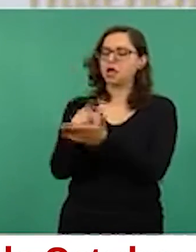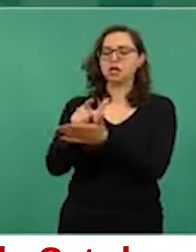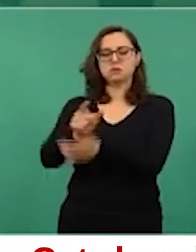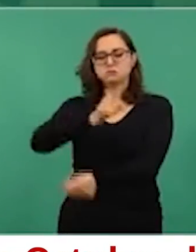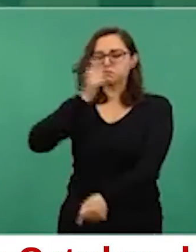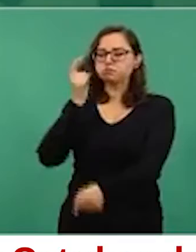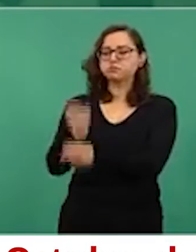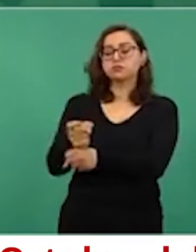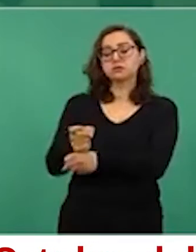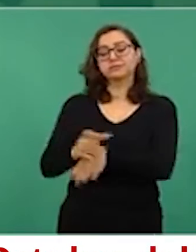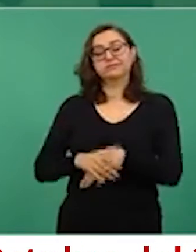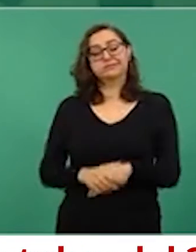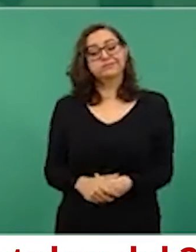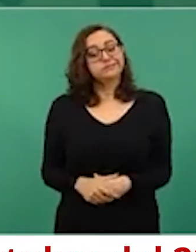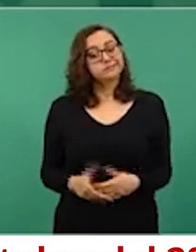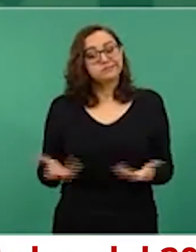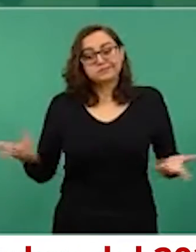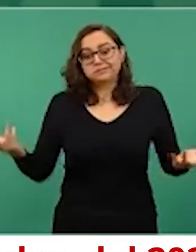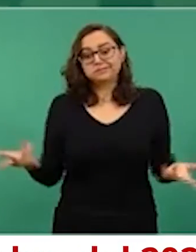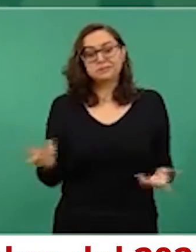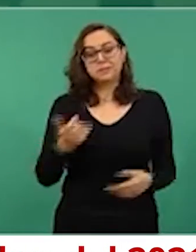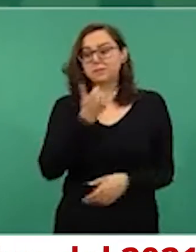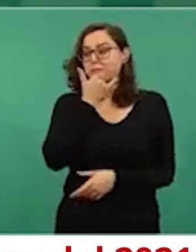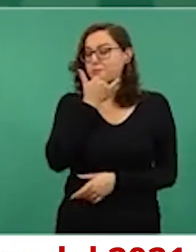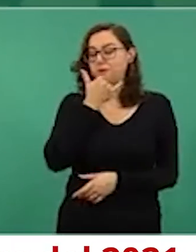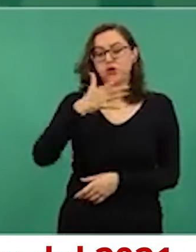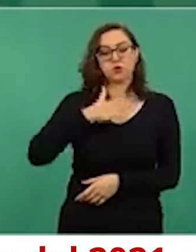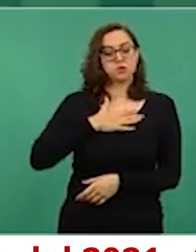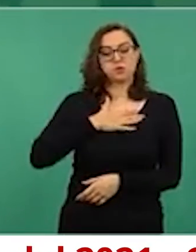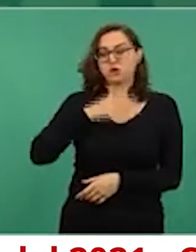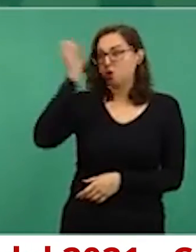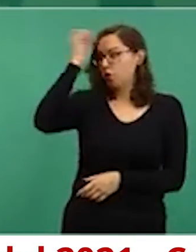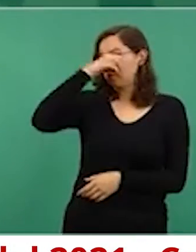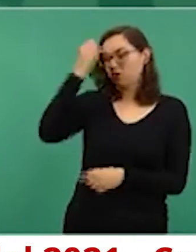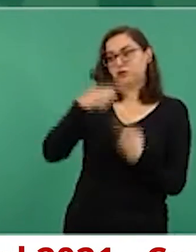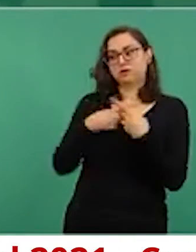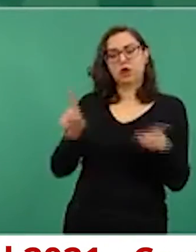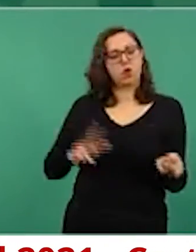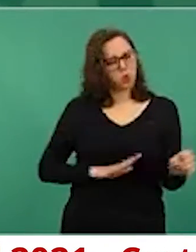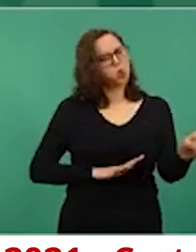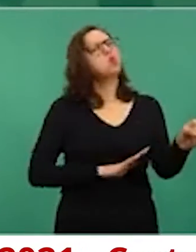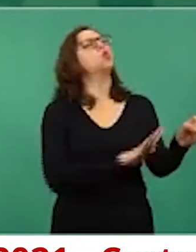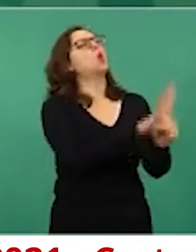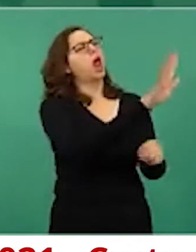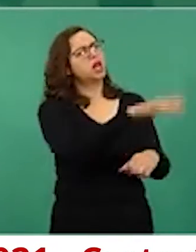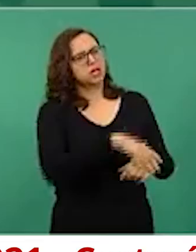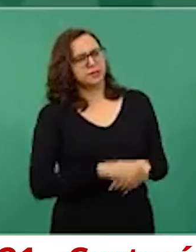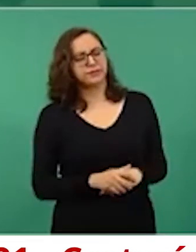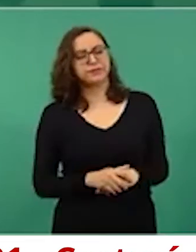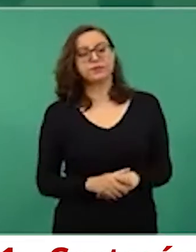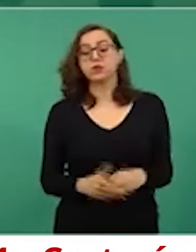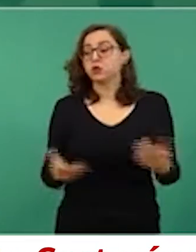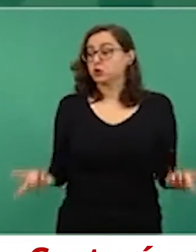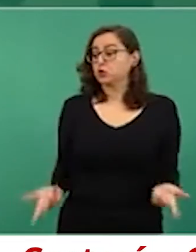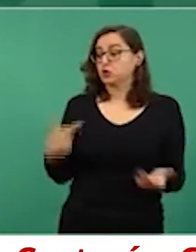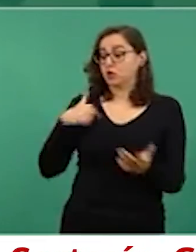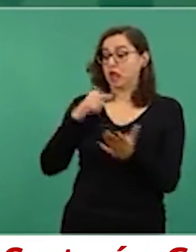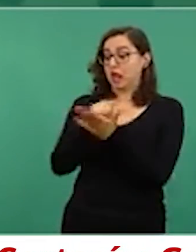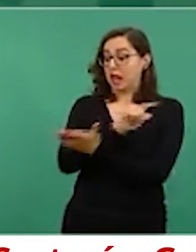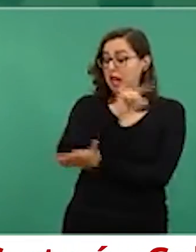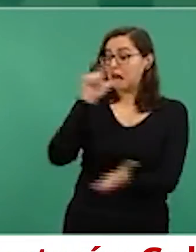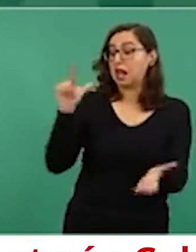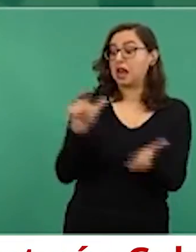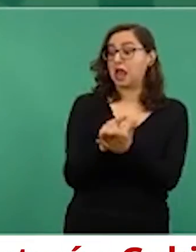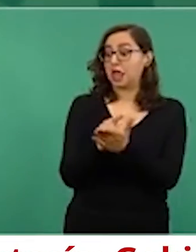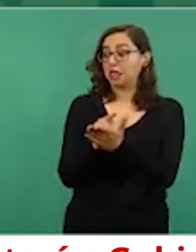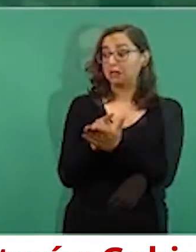Y yo tengo una visión distinta. ¿Cuándo? Yo sostengo que por encima de la ley debe estar